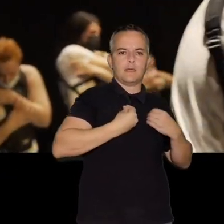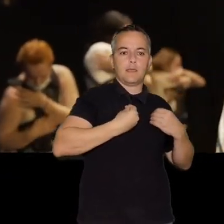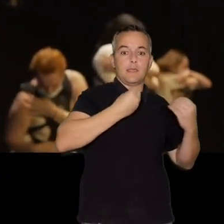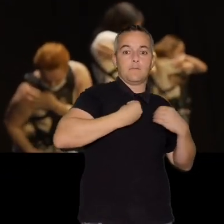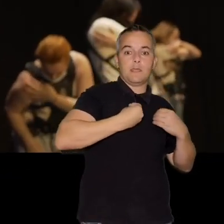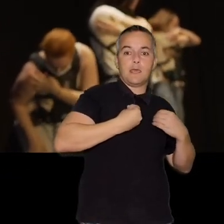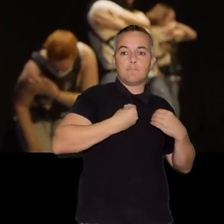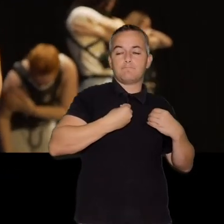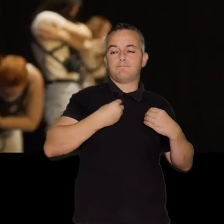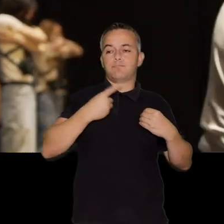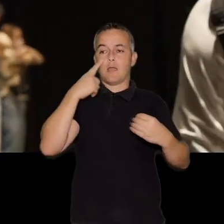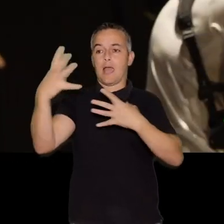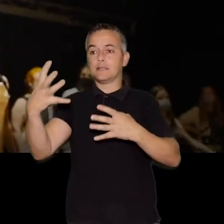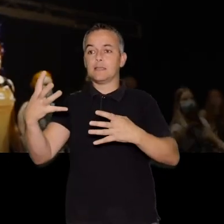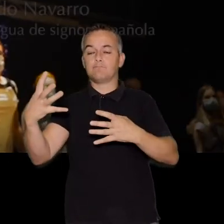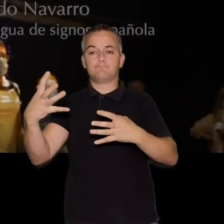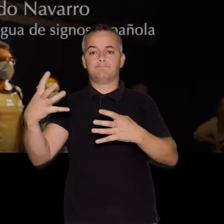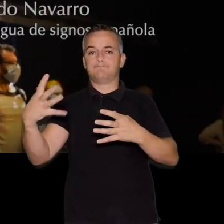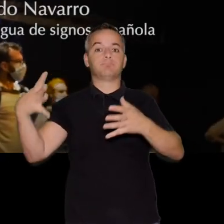incluido en la vida y a la inversa, ¿no?